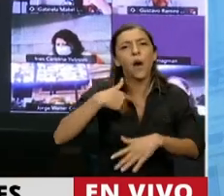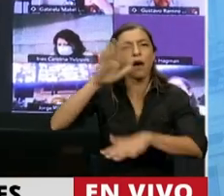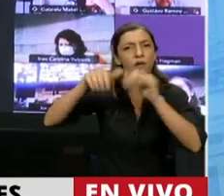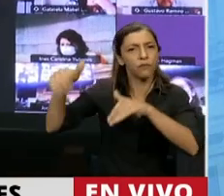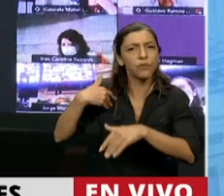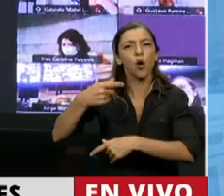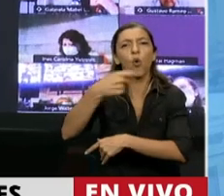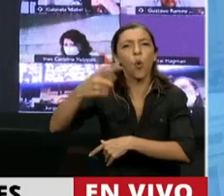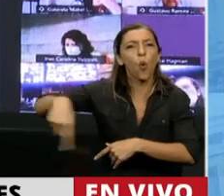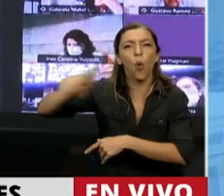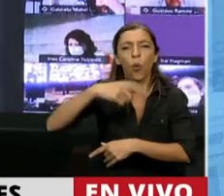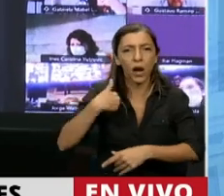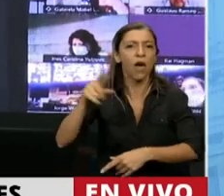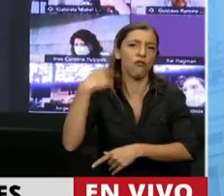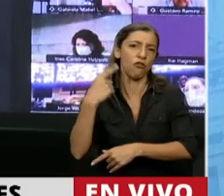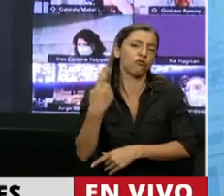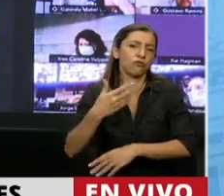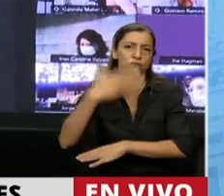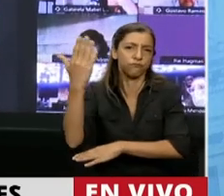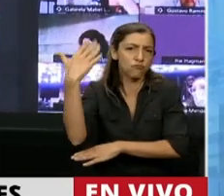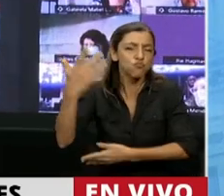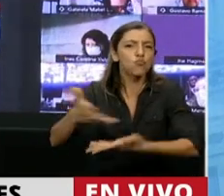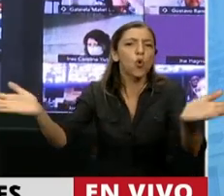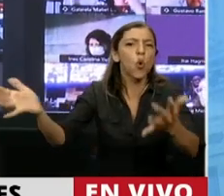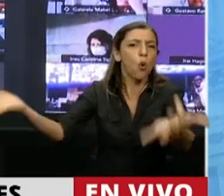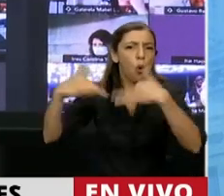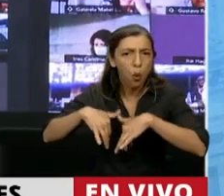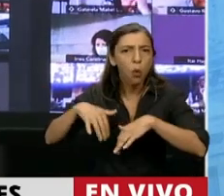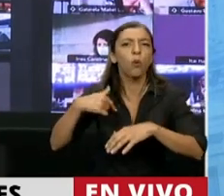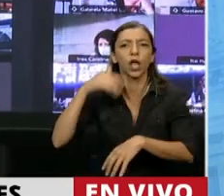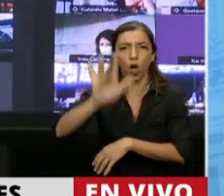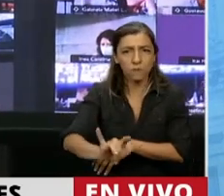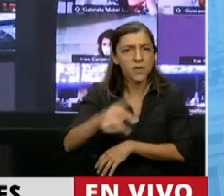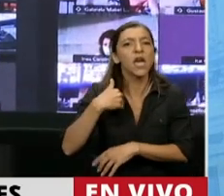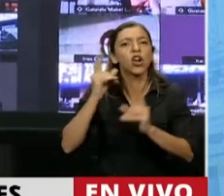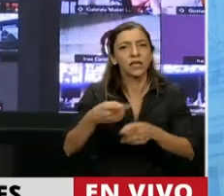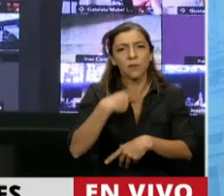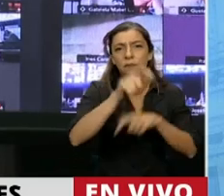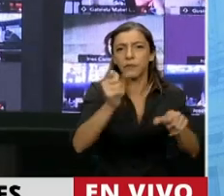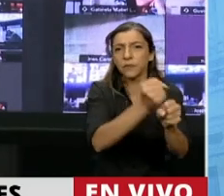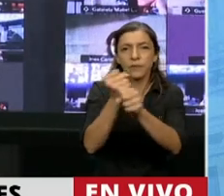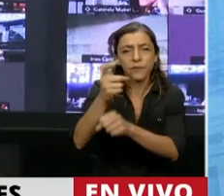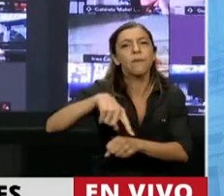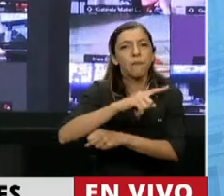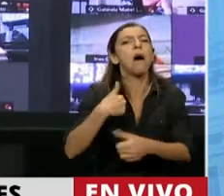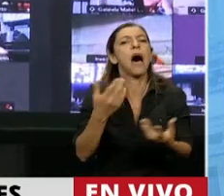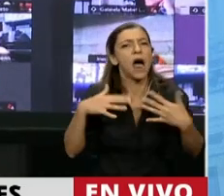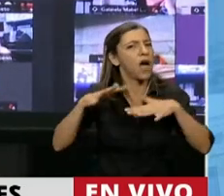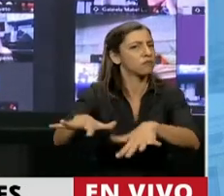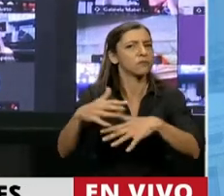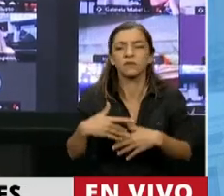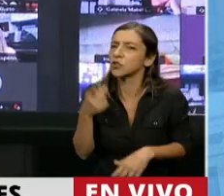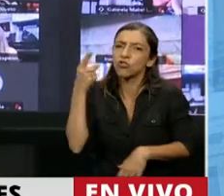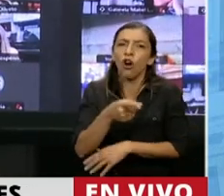pública del Frente de Izquierda este miércoles, a todos los electores de trabajadoras y trabajadores a movilizarse contra esta